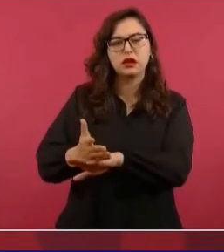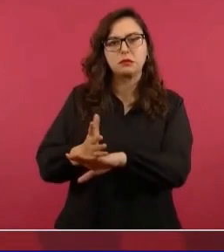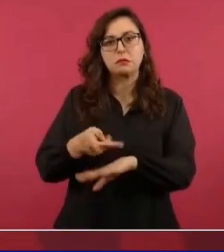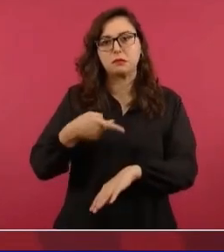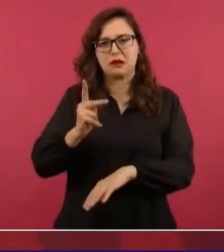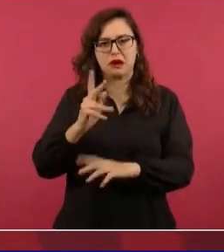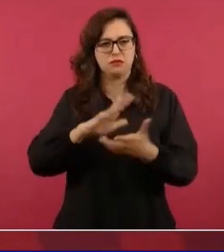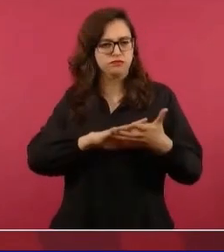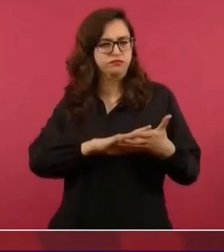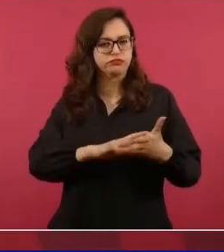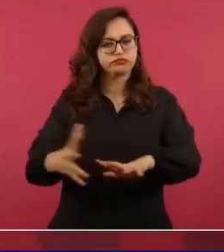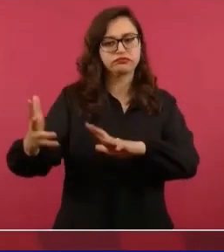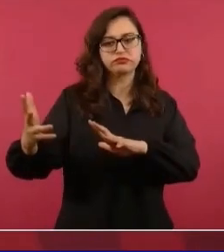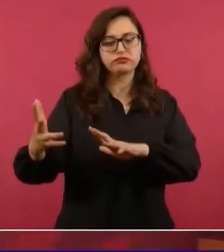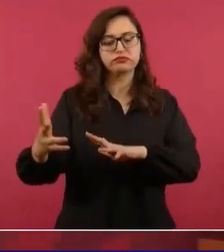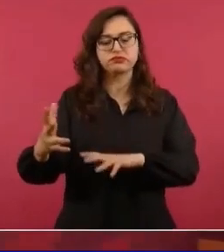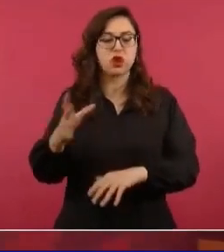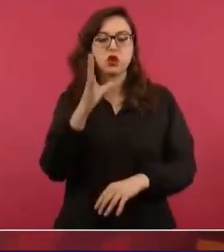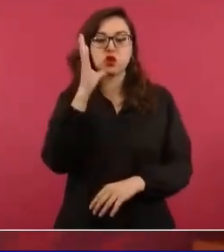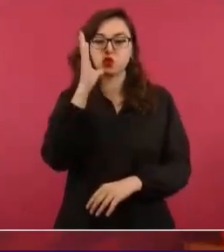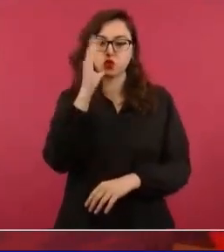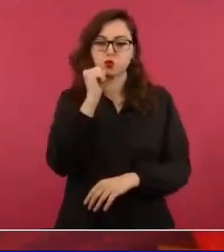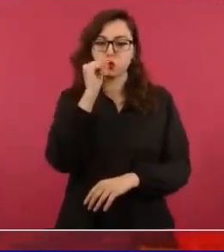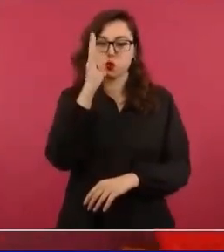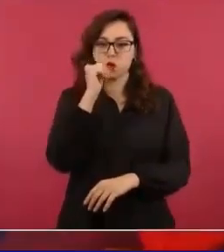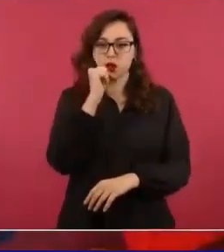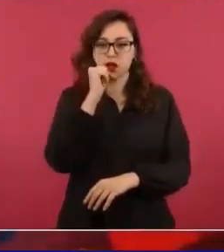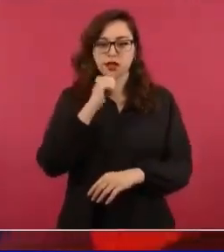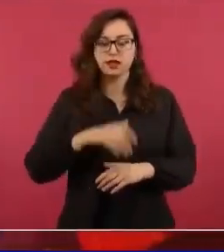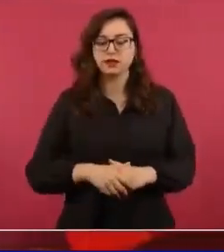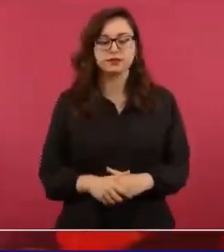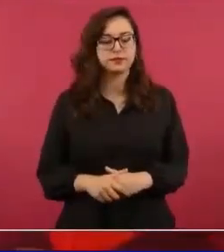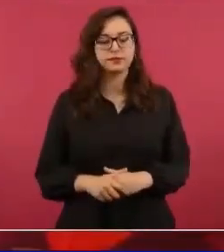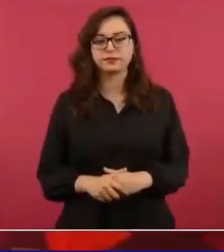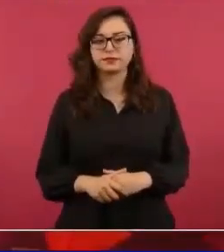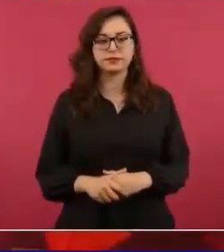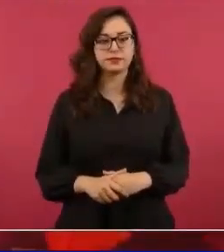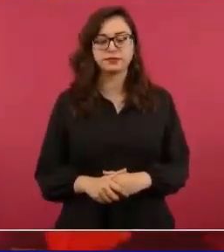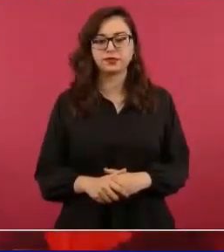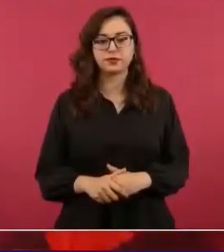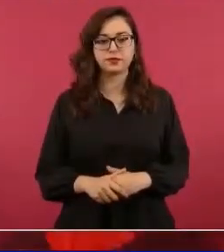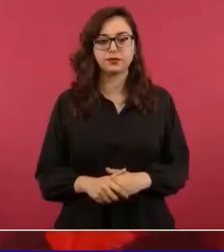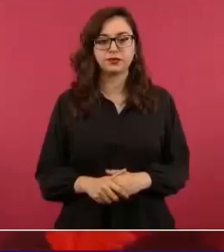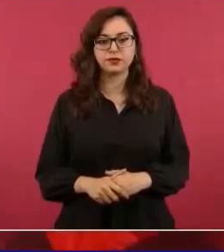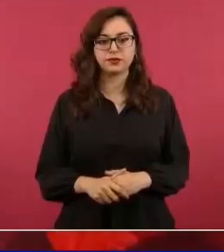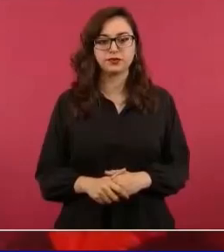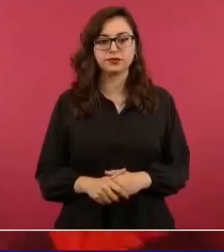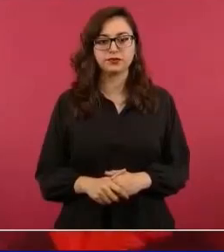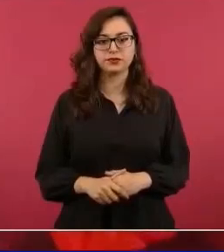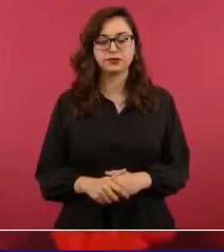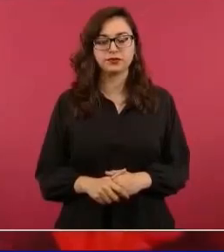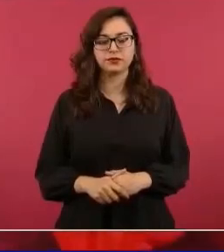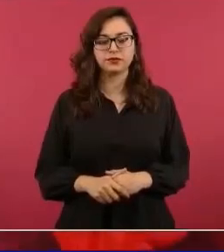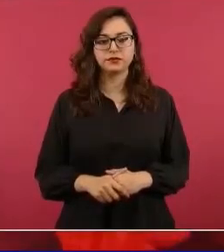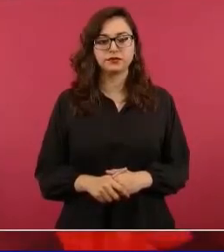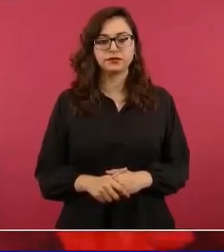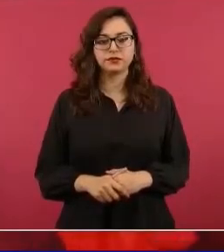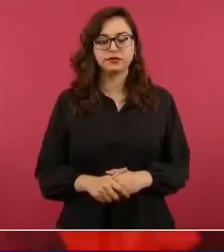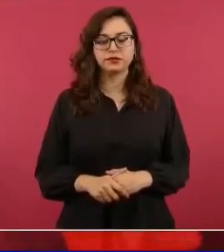Por eso hubieron condenas de